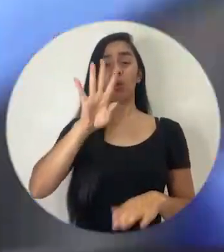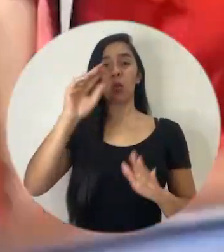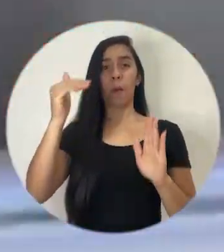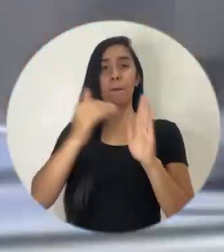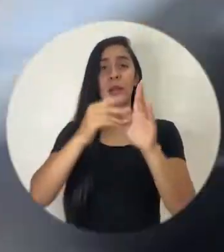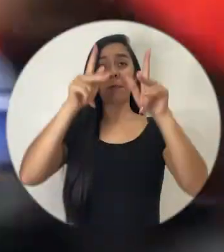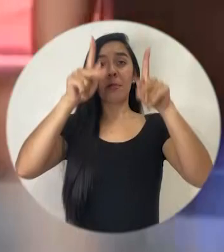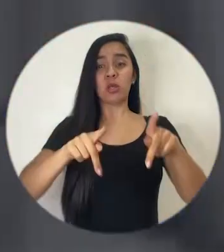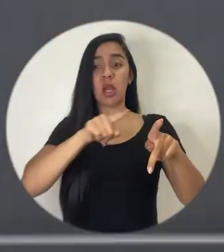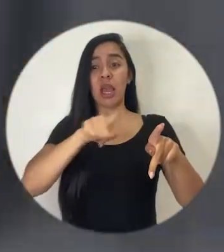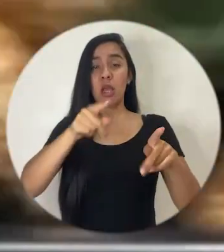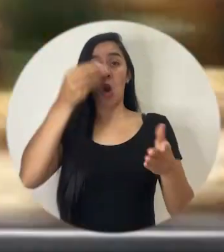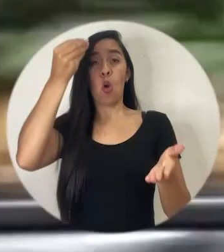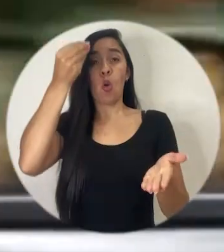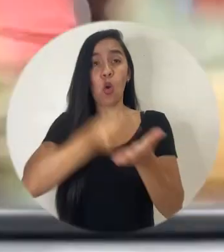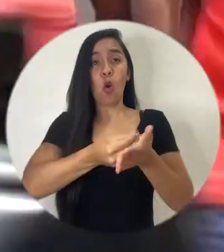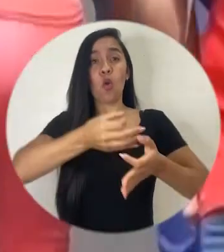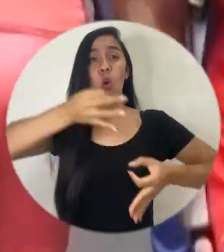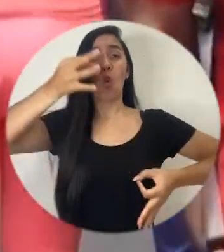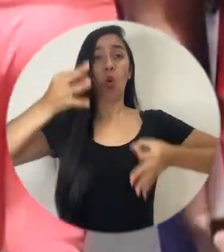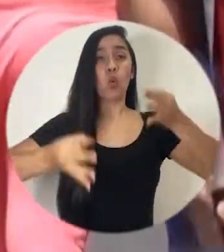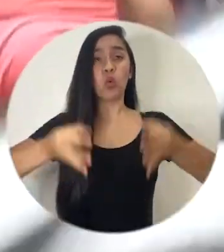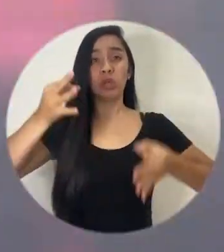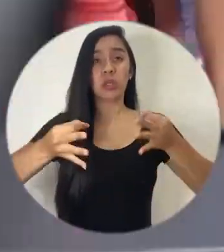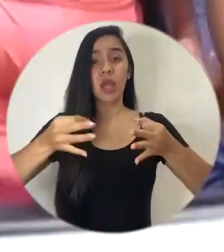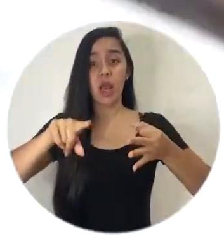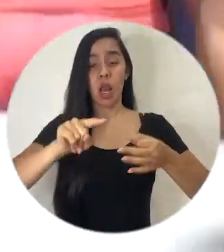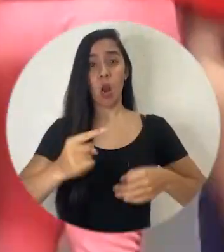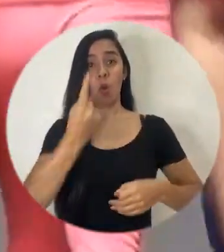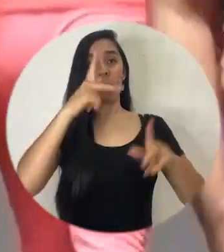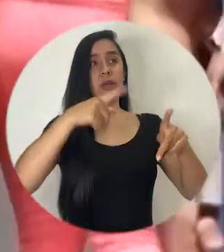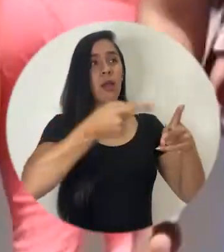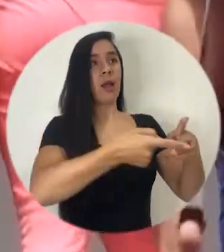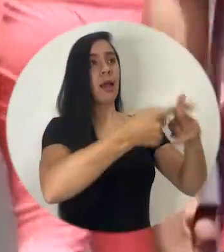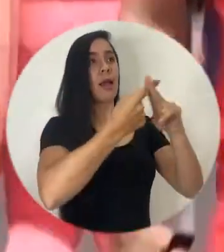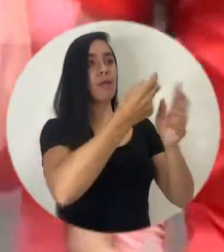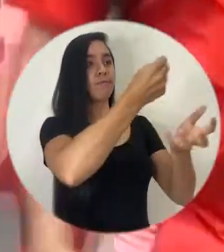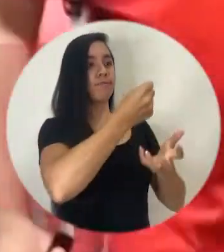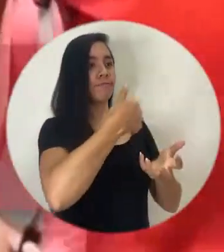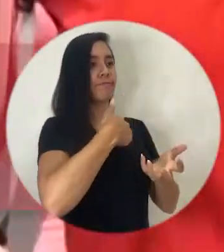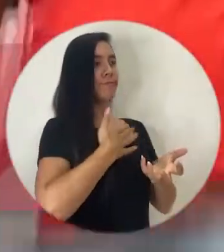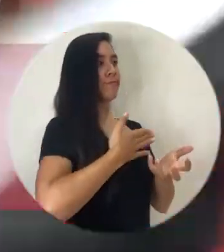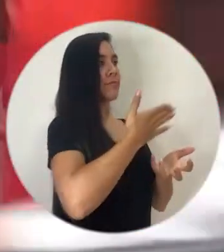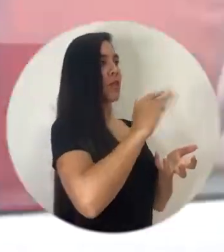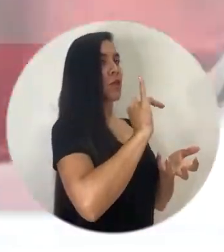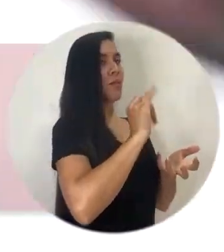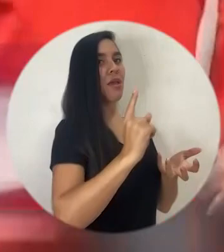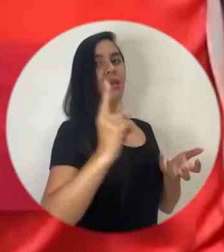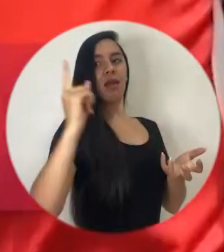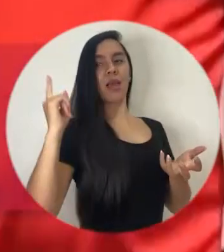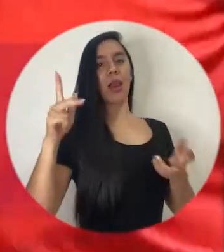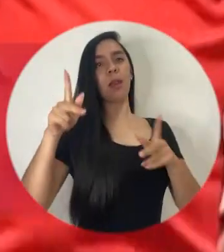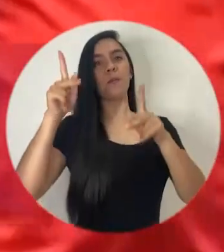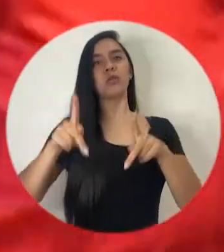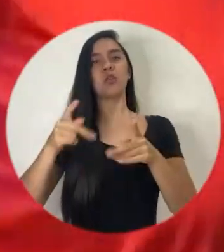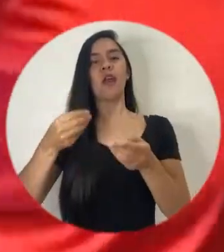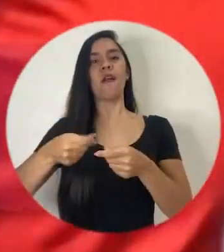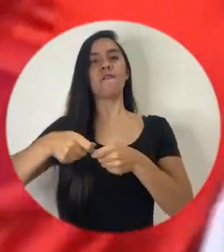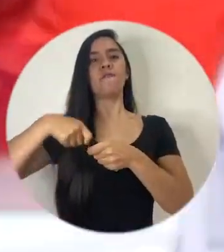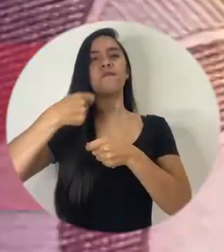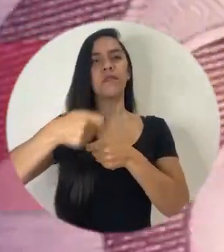mil personas en cobro judicial, no son solo las personas a las que están manchadas, sino los guiadores también,